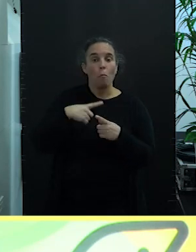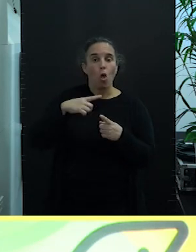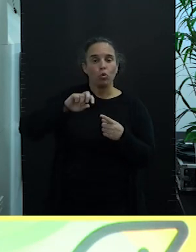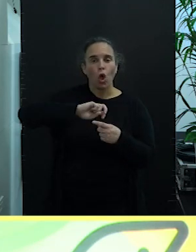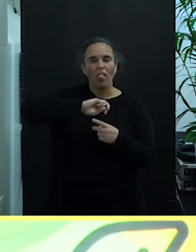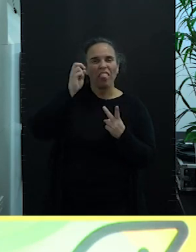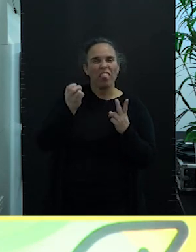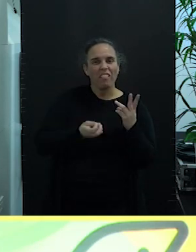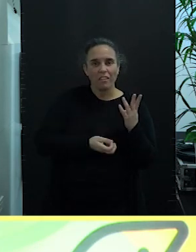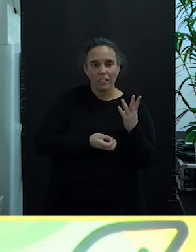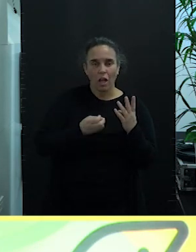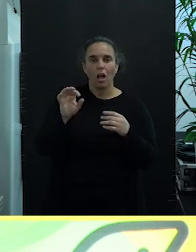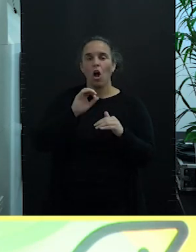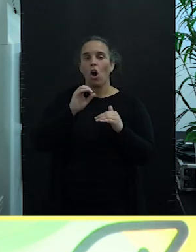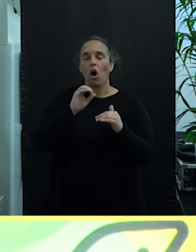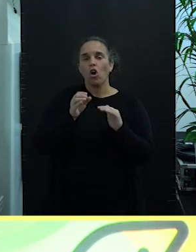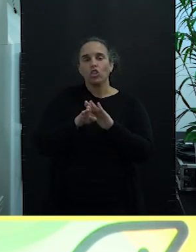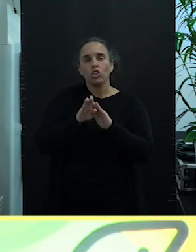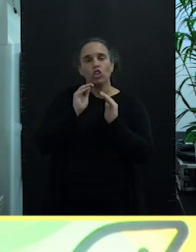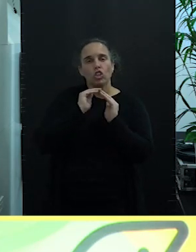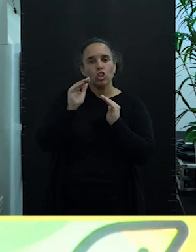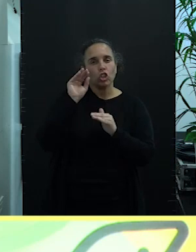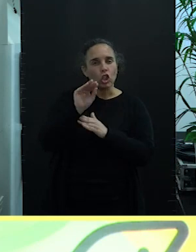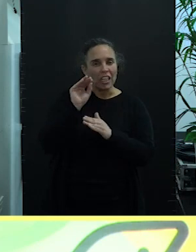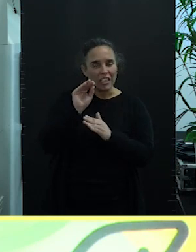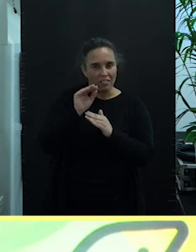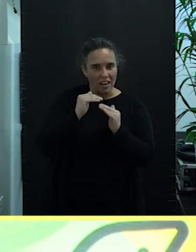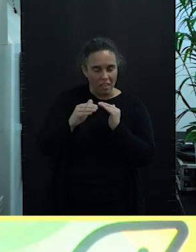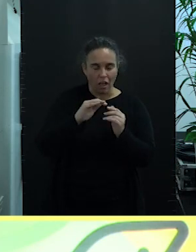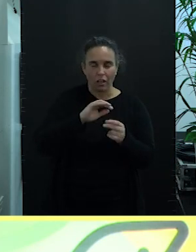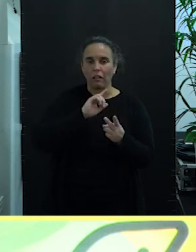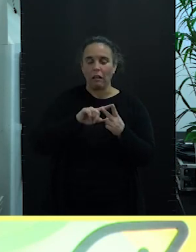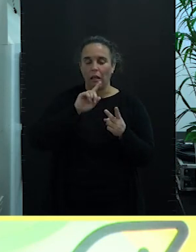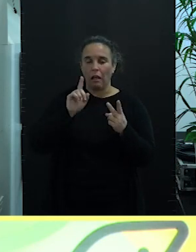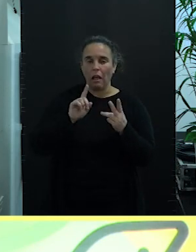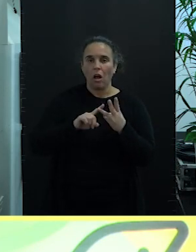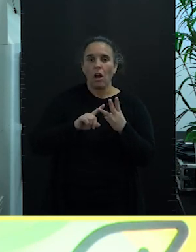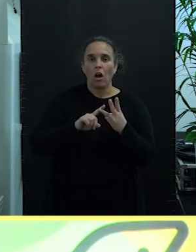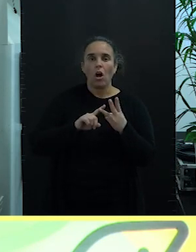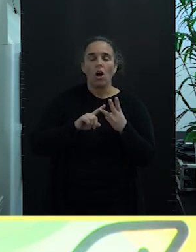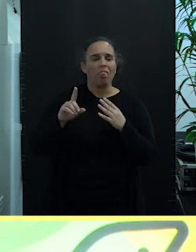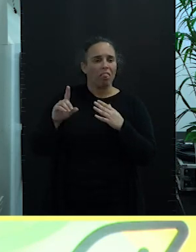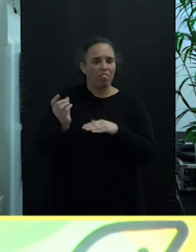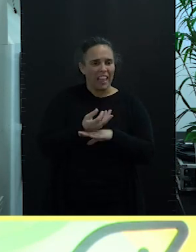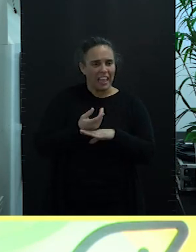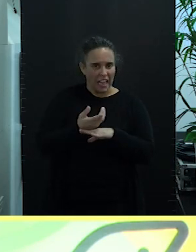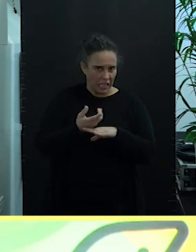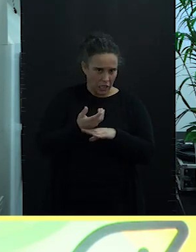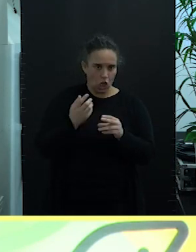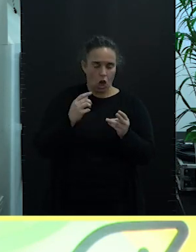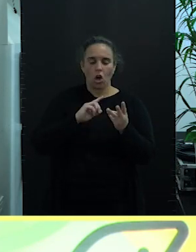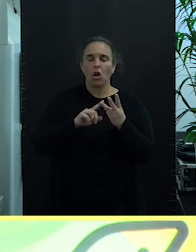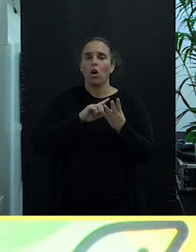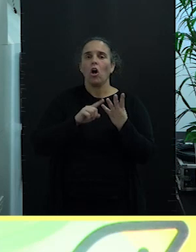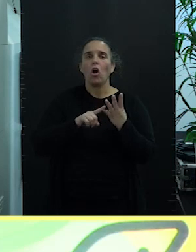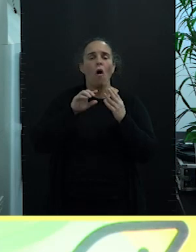como puede ser la sostenibilidad que tanto hemos hablado, como puede ser la digitalización, como puede ser la